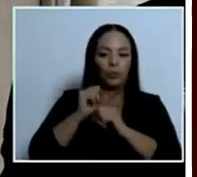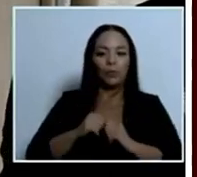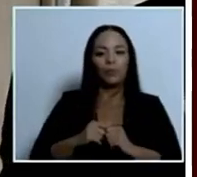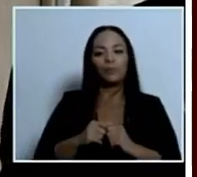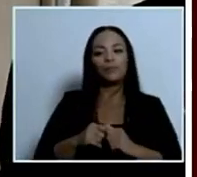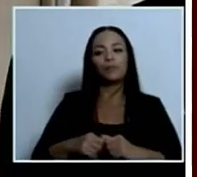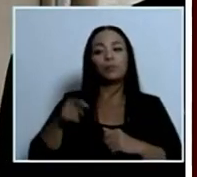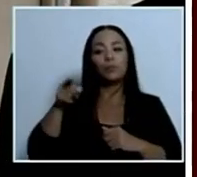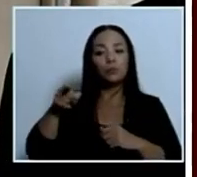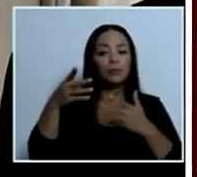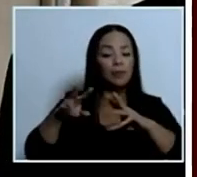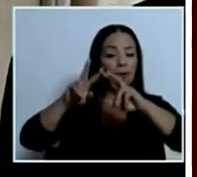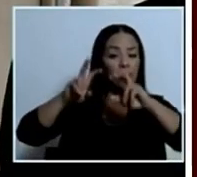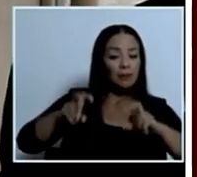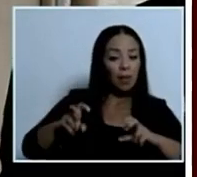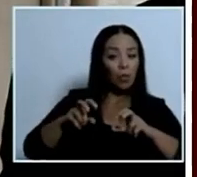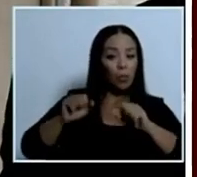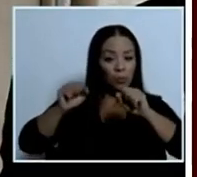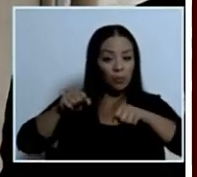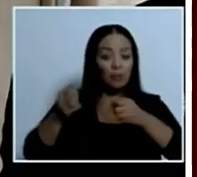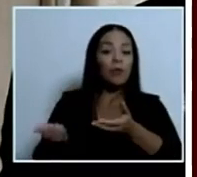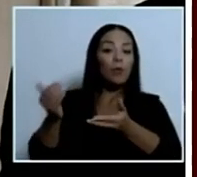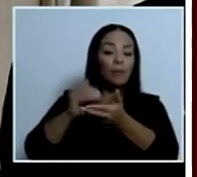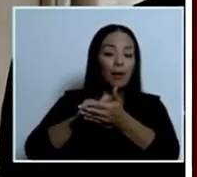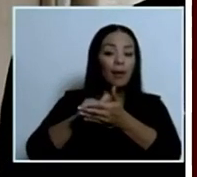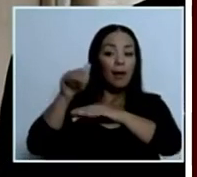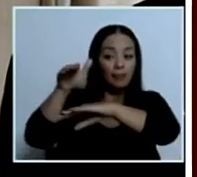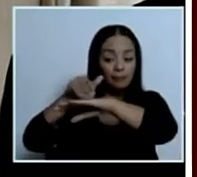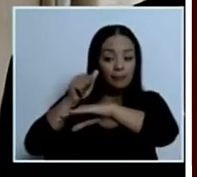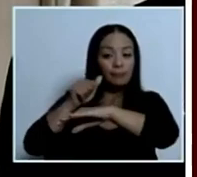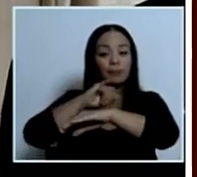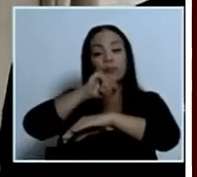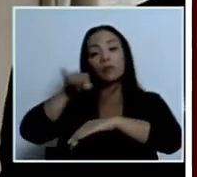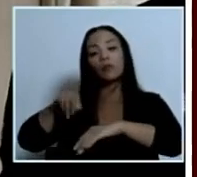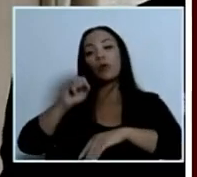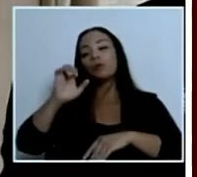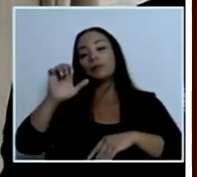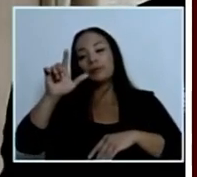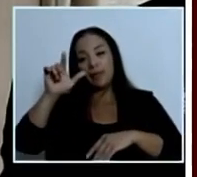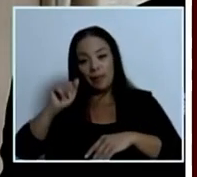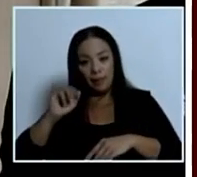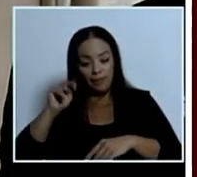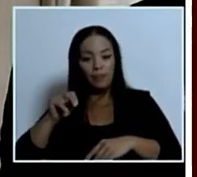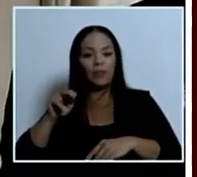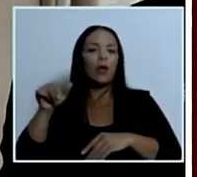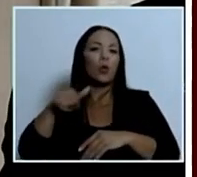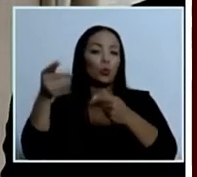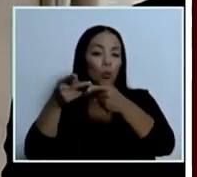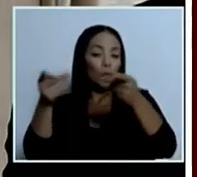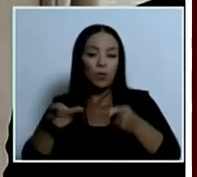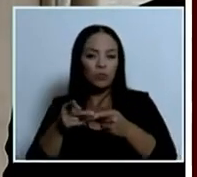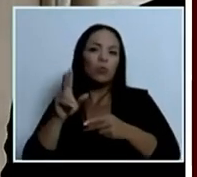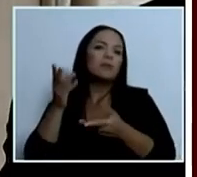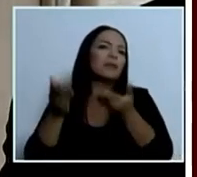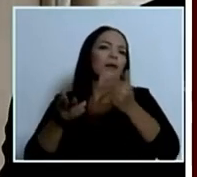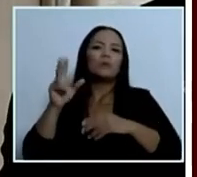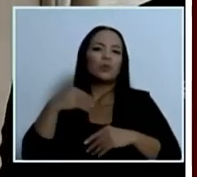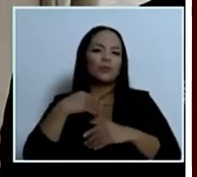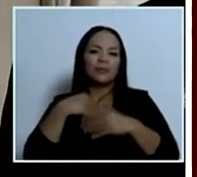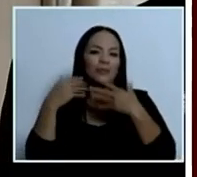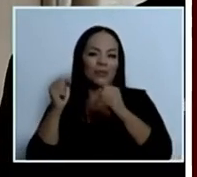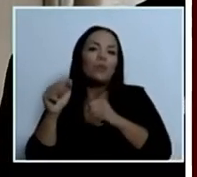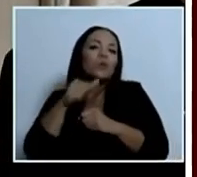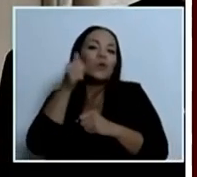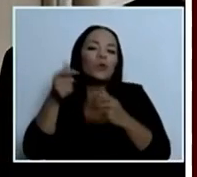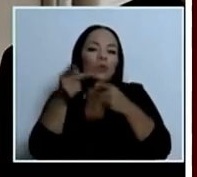posibilidad de volver a llamar a Jocelyn a algún cargo no tal vez de ministra de salud a un cargo en su gobierno para